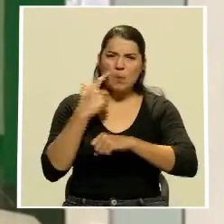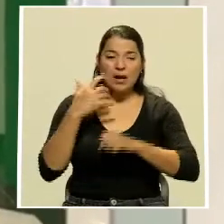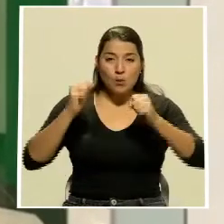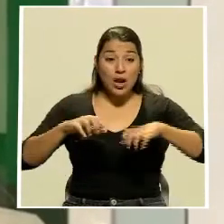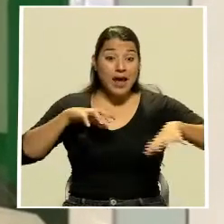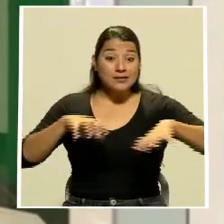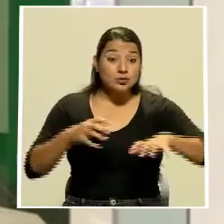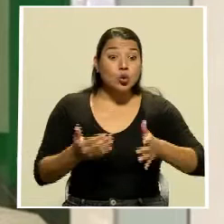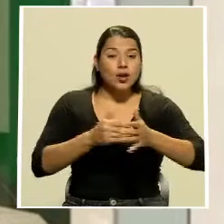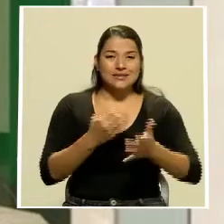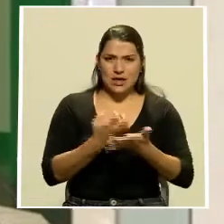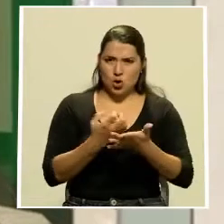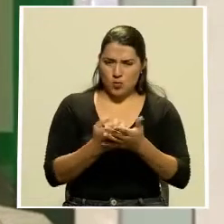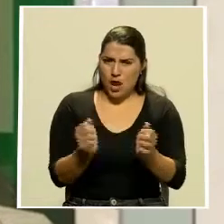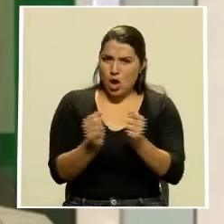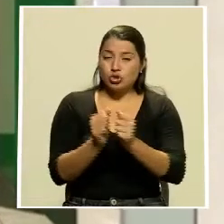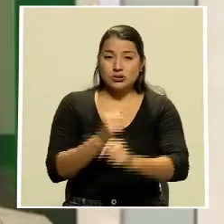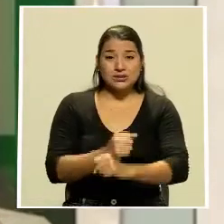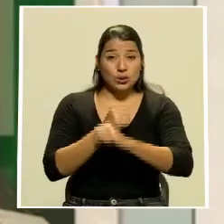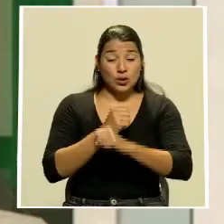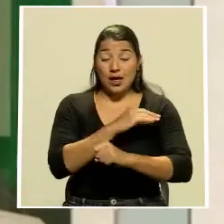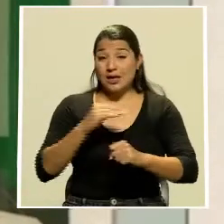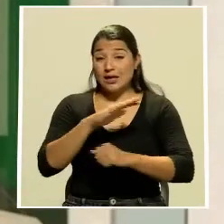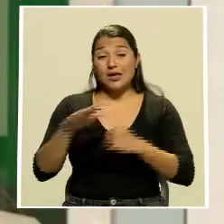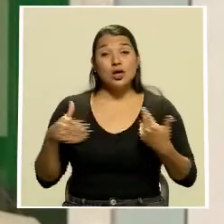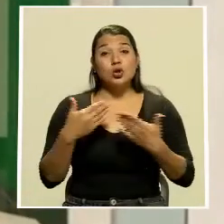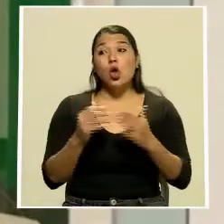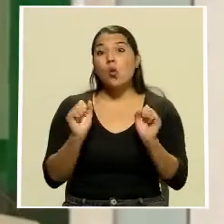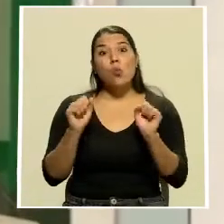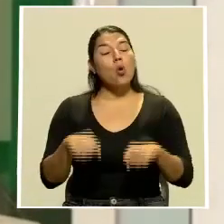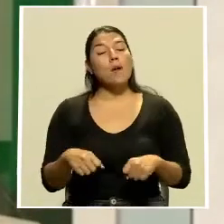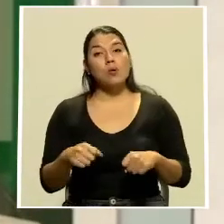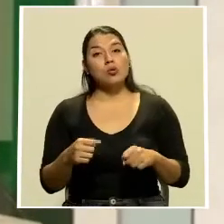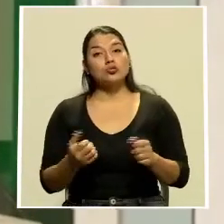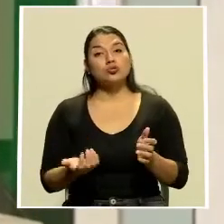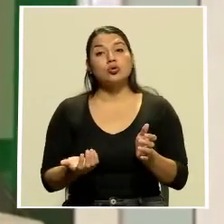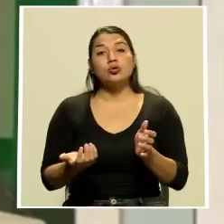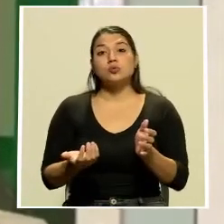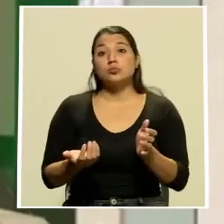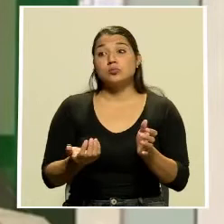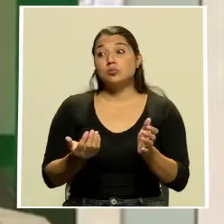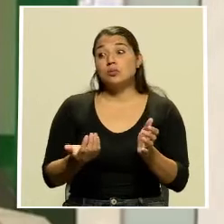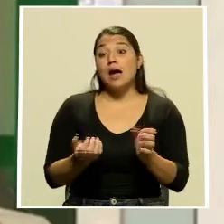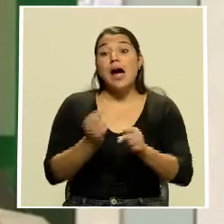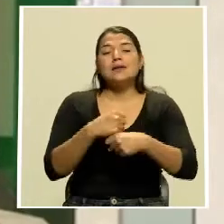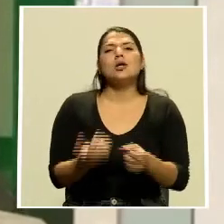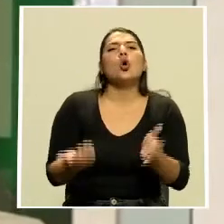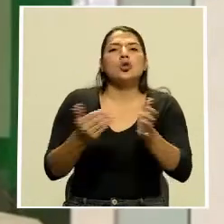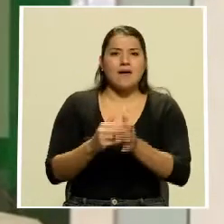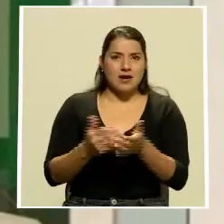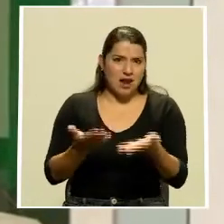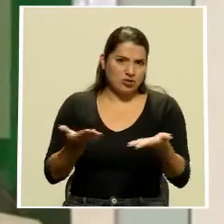y que todos podamos volver un poquito a hacer las cosas que tanto nos gustan,